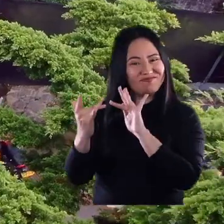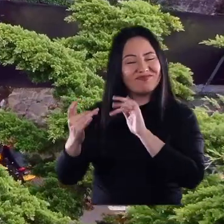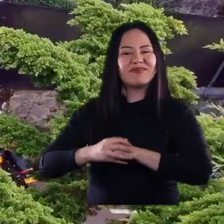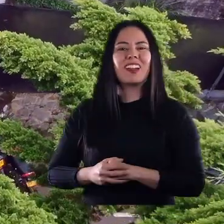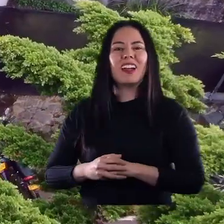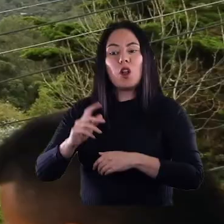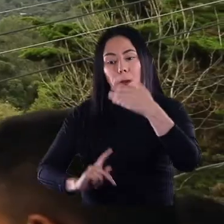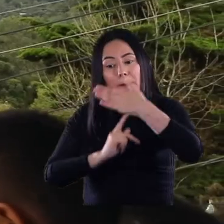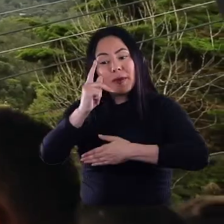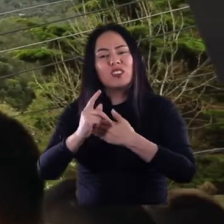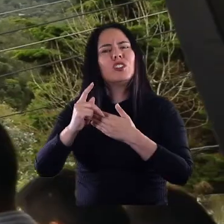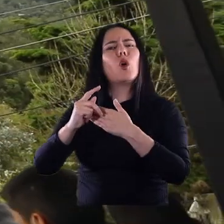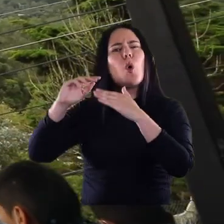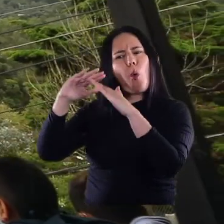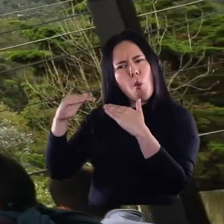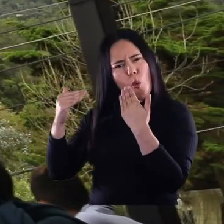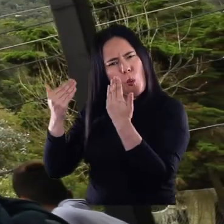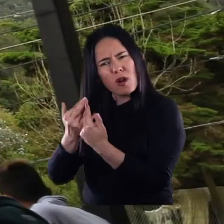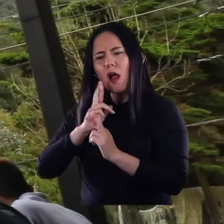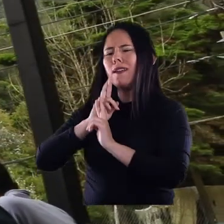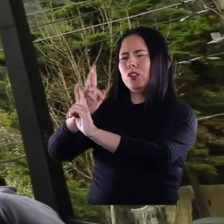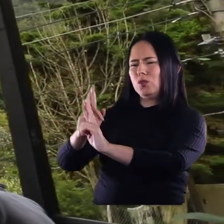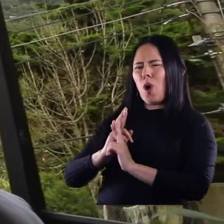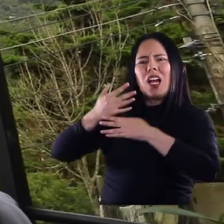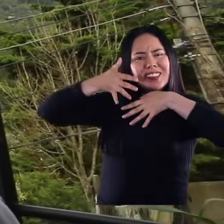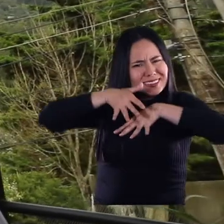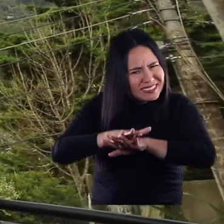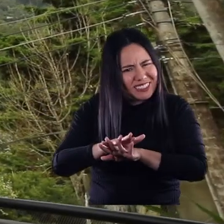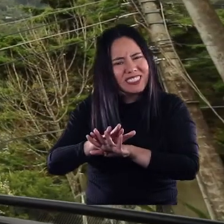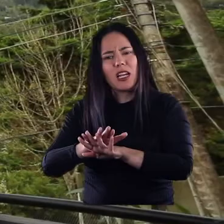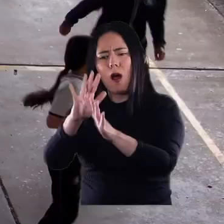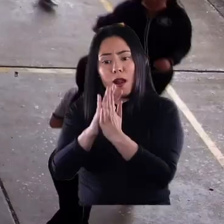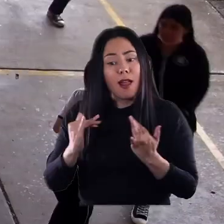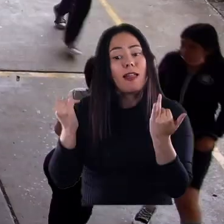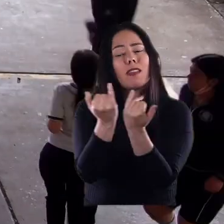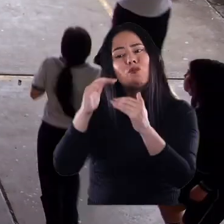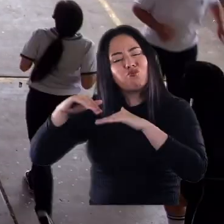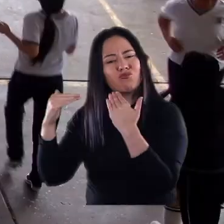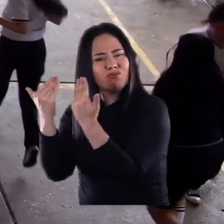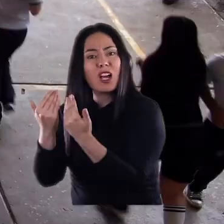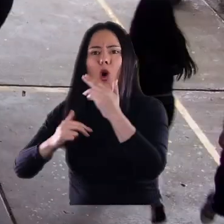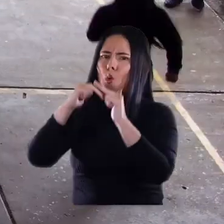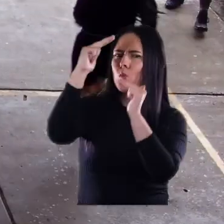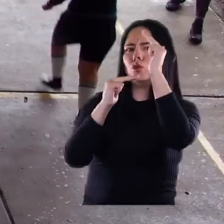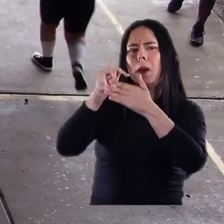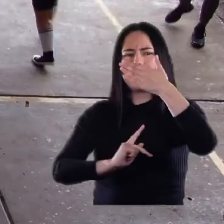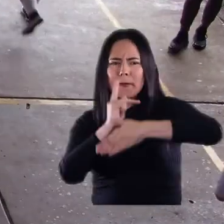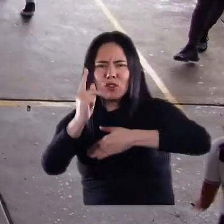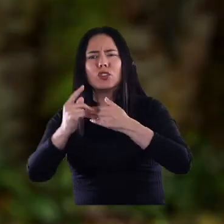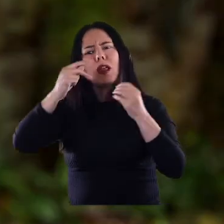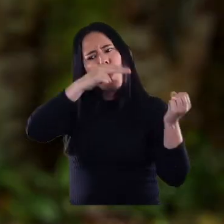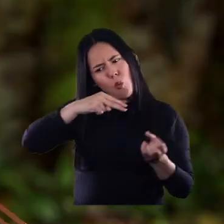Los proyectos educativos tienen que ser resultado de una mediación, una integración de toda la realidad contextual de la institución. De construir